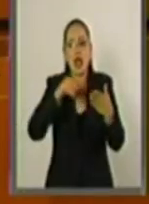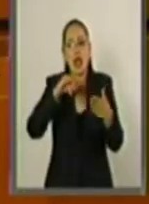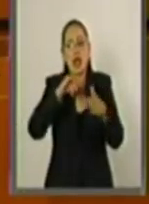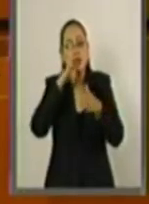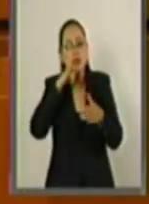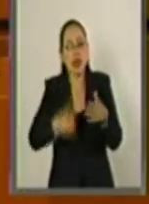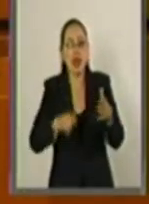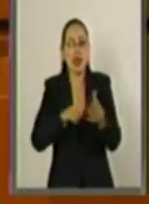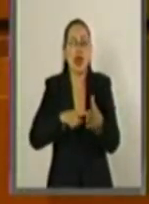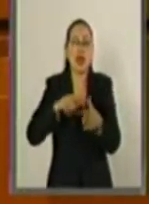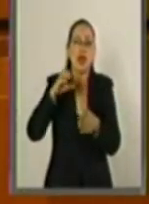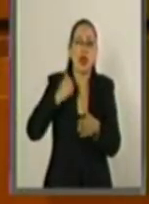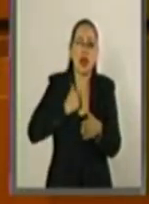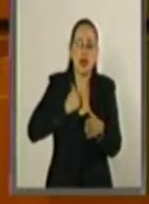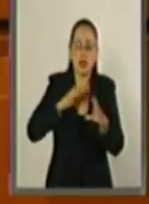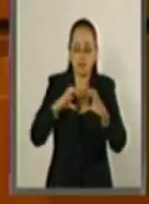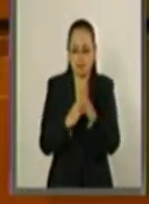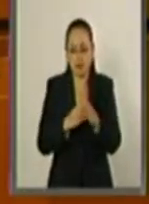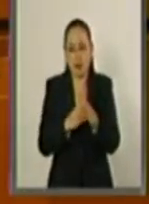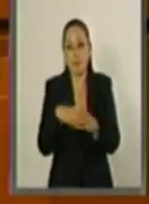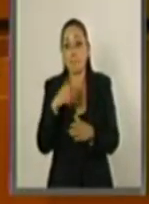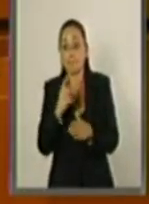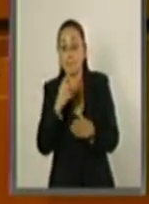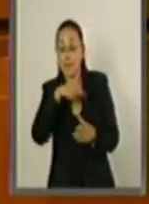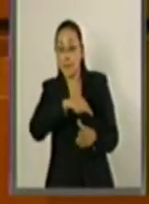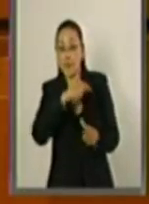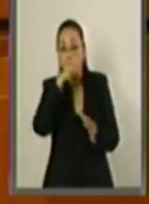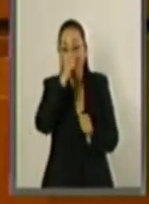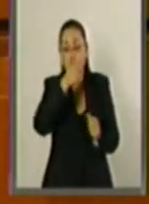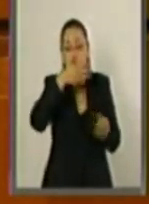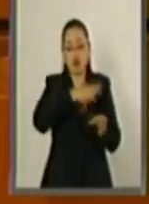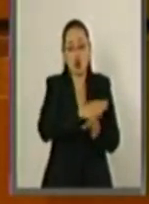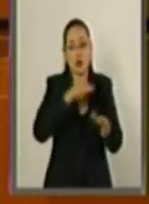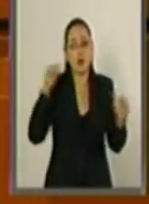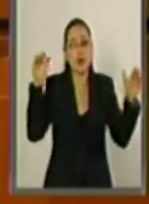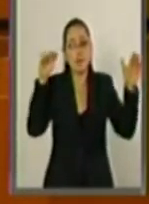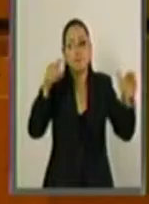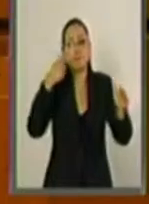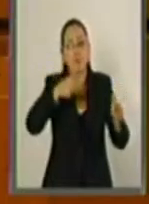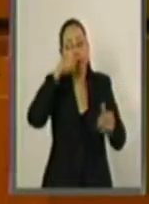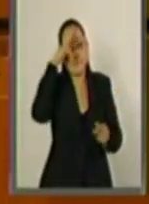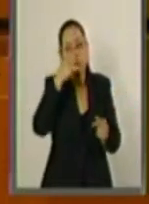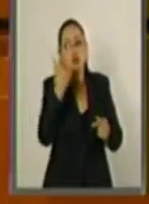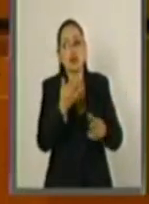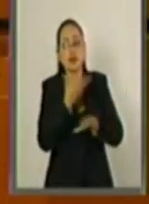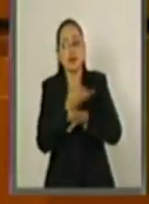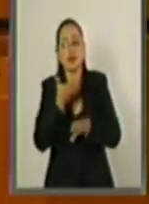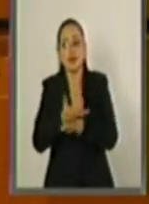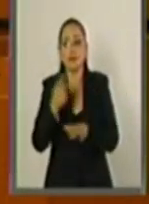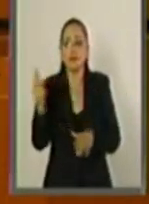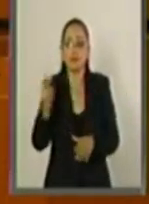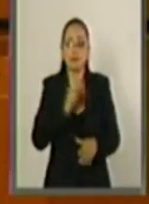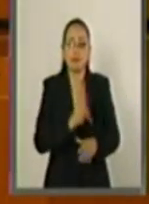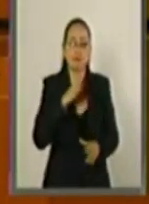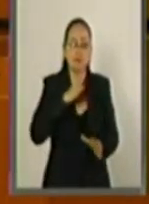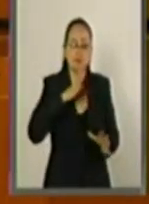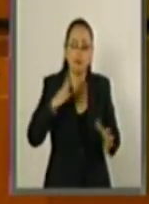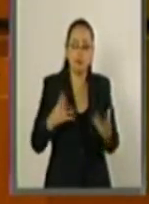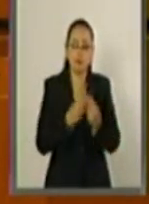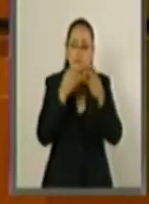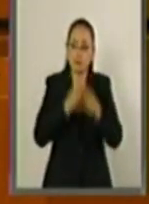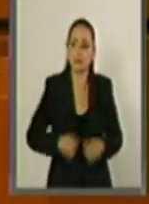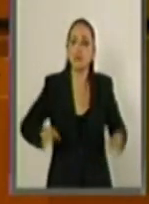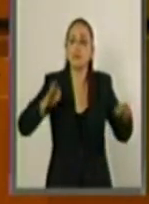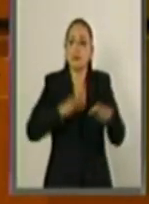Sin embargo, el Acuerdo Bilateral sobre Transporte Aéreo entre México y Estados Unidos reviste una importancia